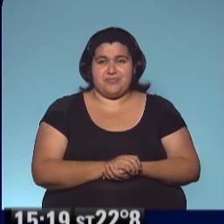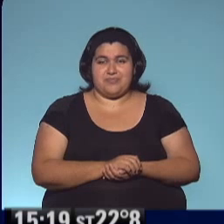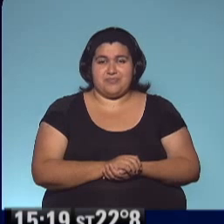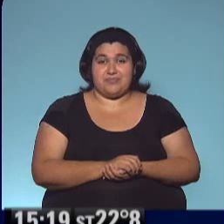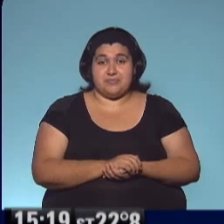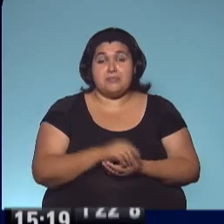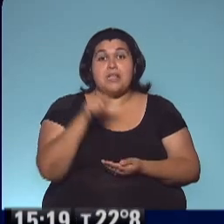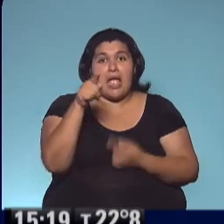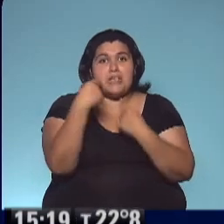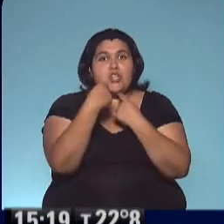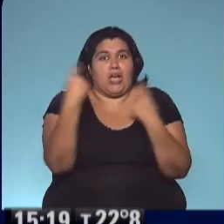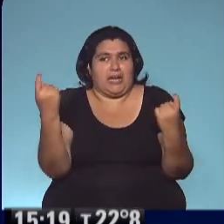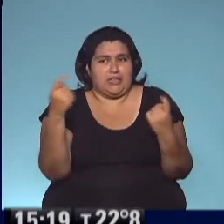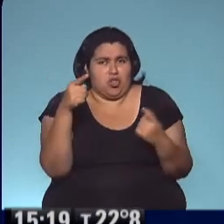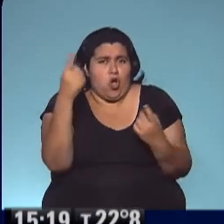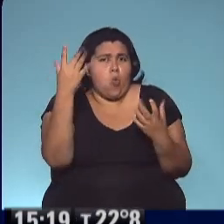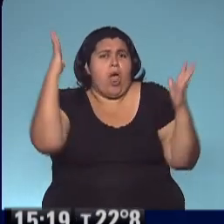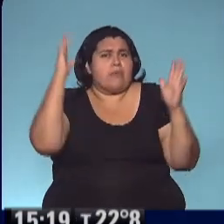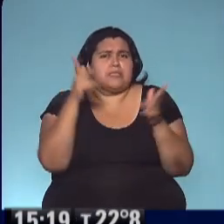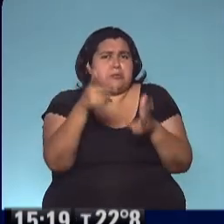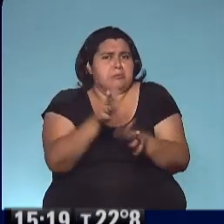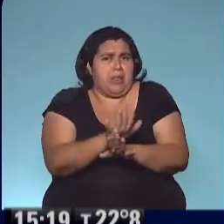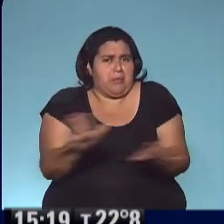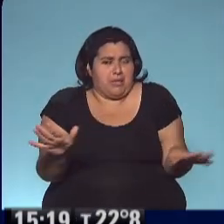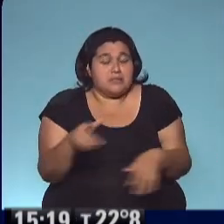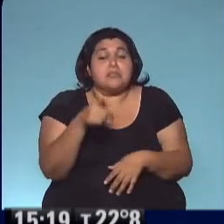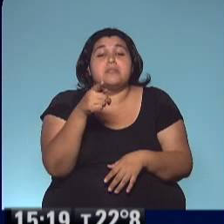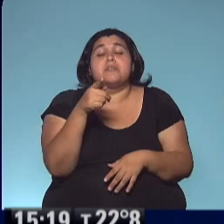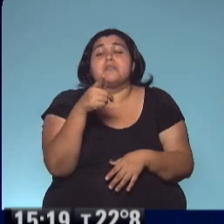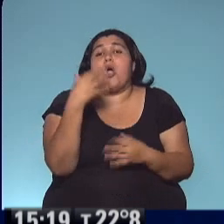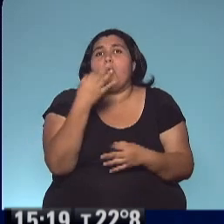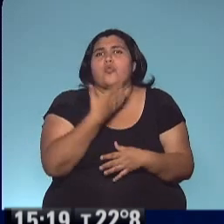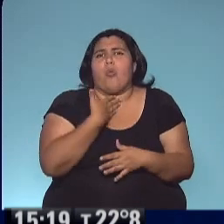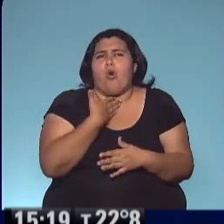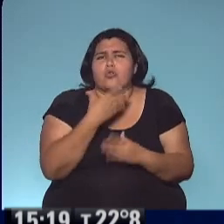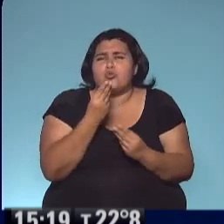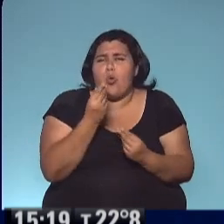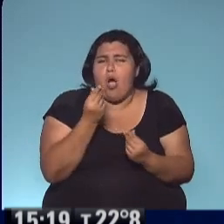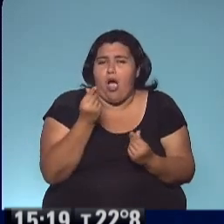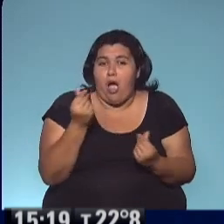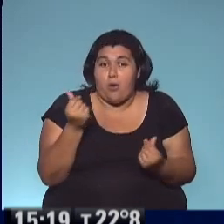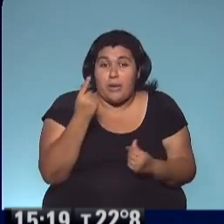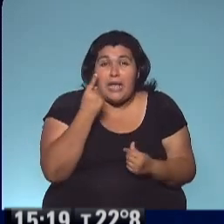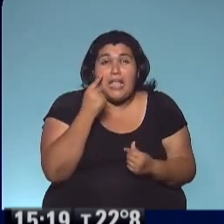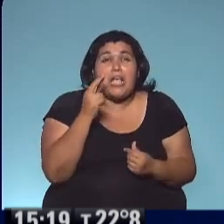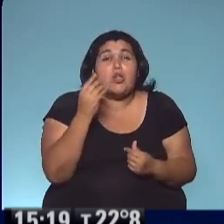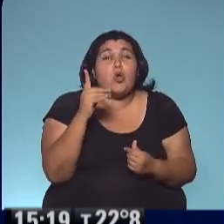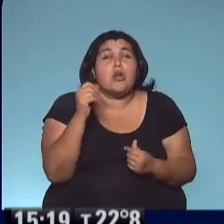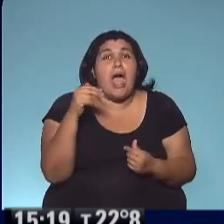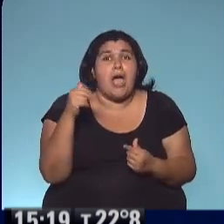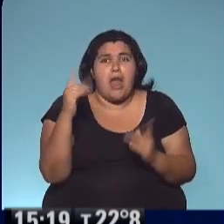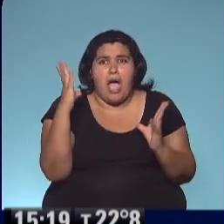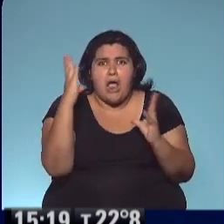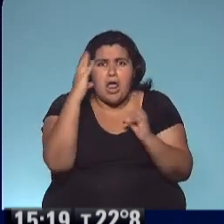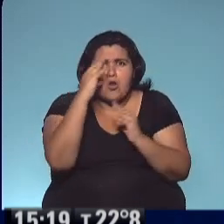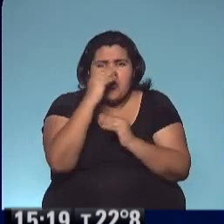Eso gritó. Una sola vez. Y aunque Irulana tenía una voz chiquita, el nombre resonó muy fuerte en medio del